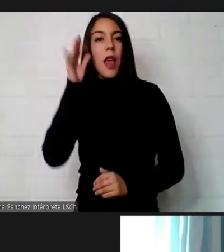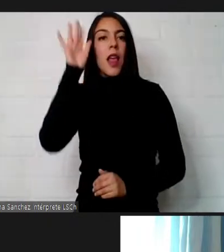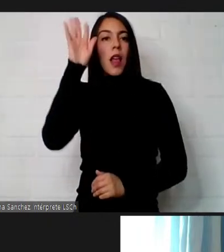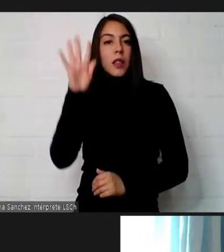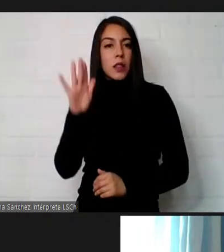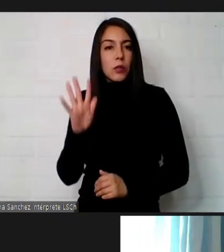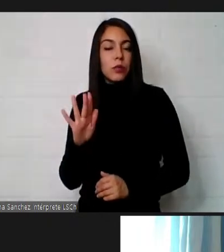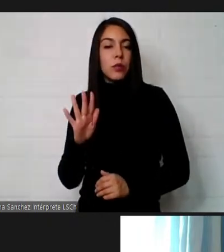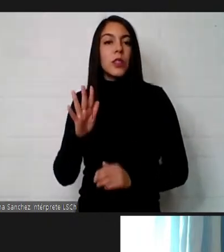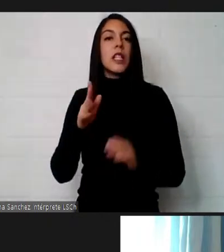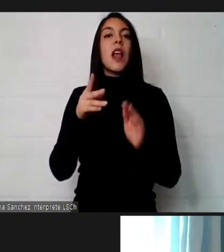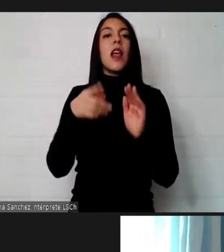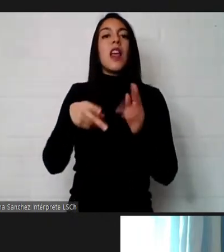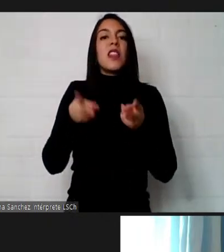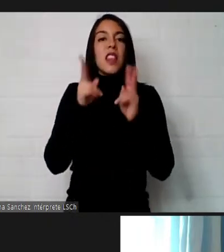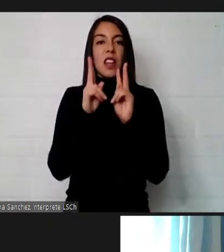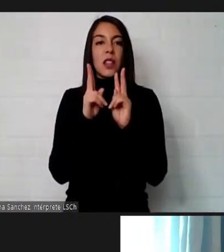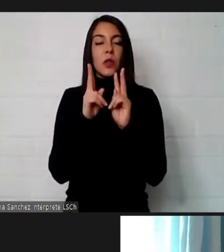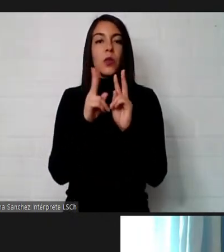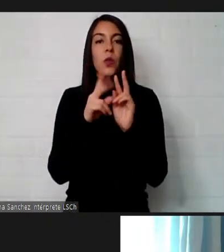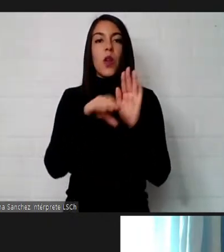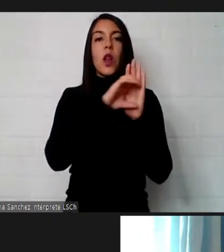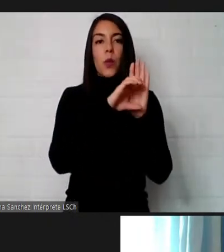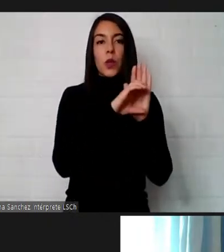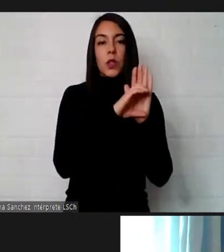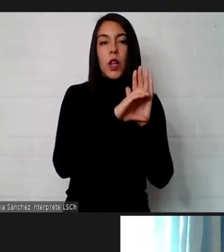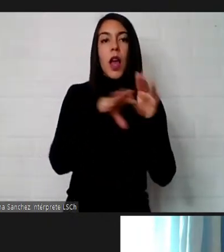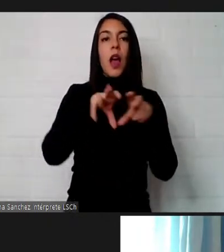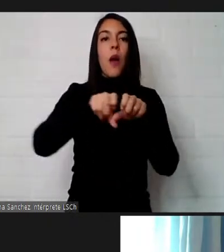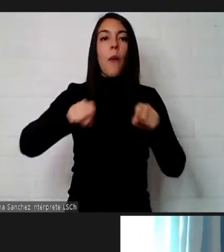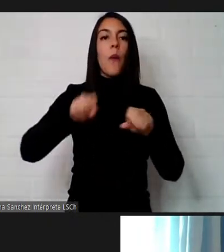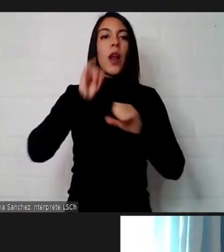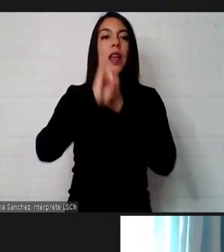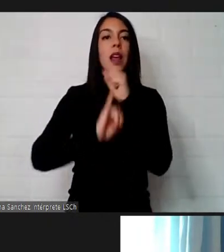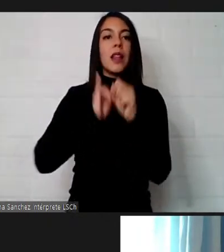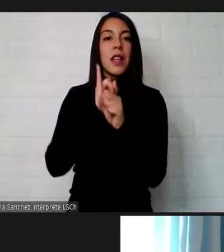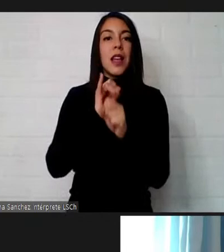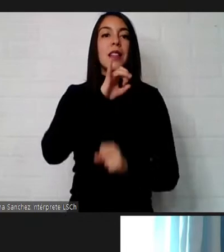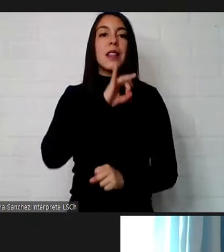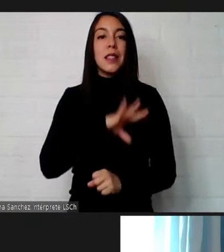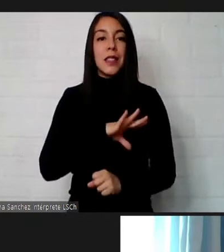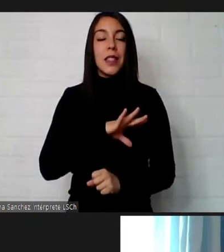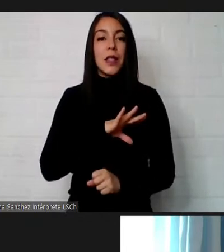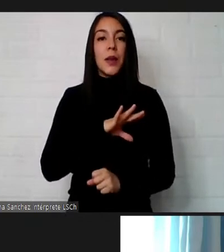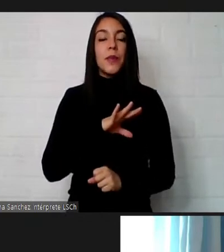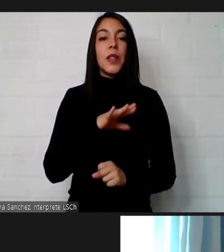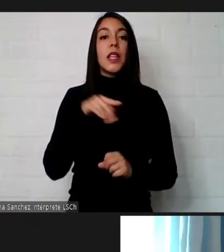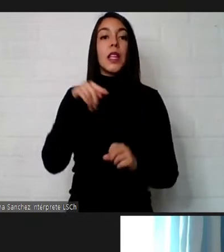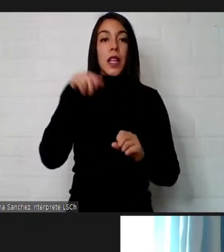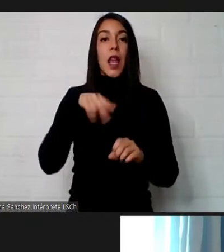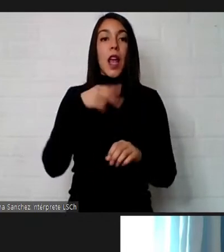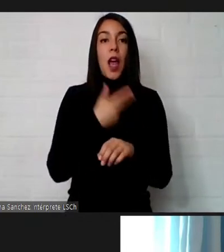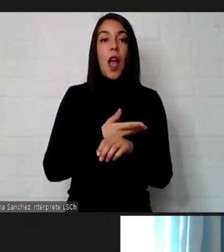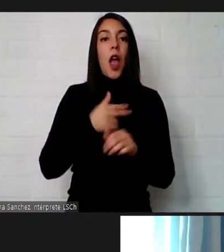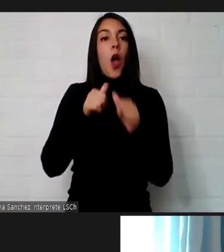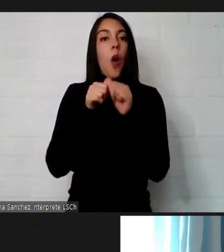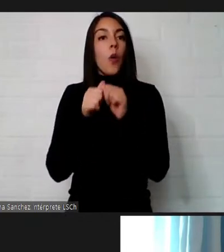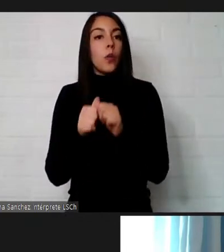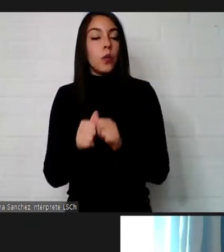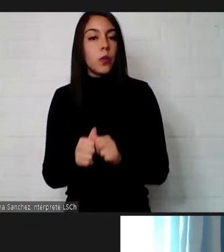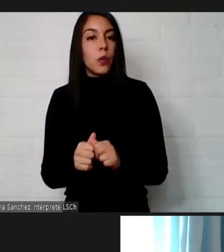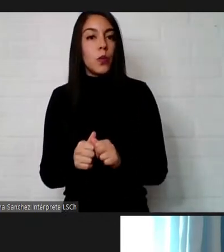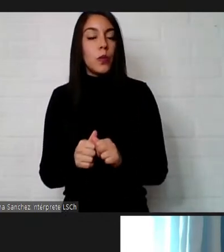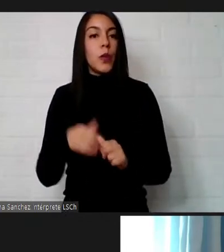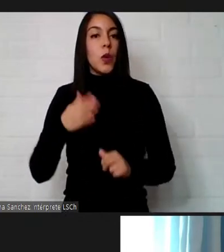de la constitución de los tratadores racializados y que se encuentran vigentes La Constitución